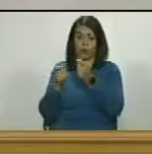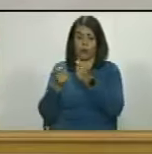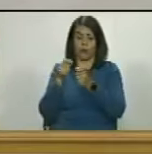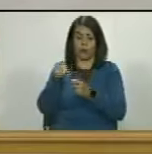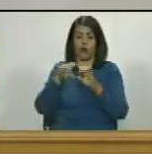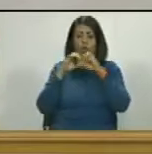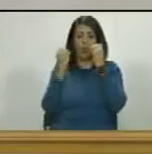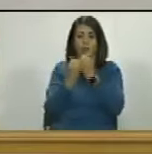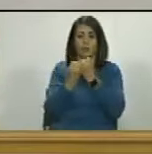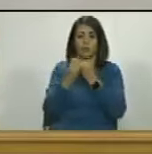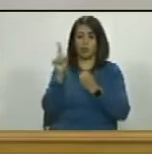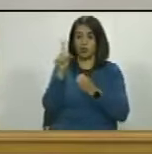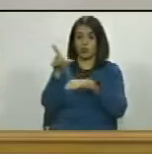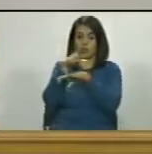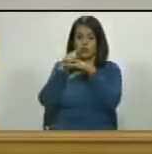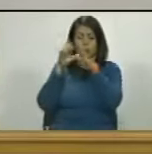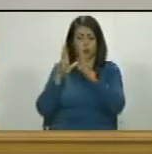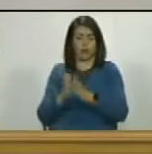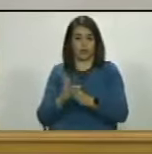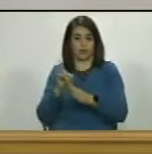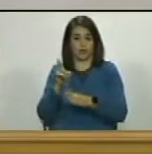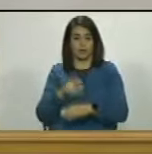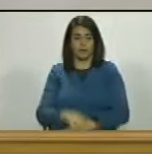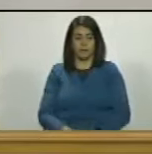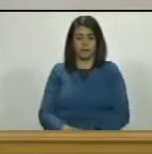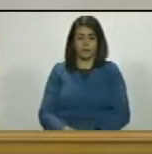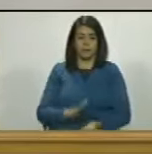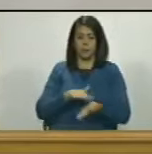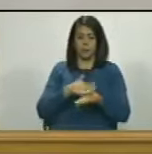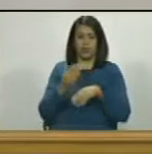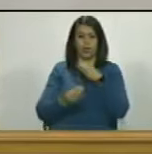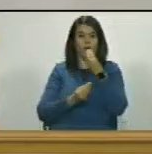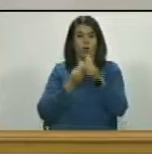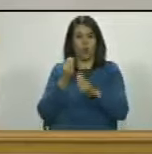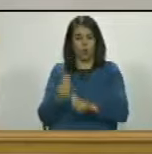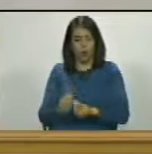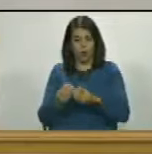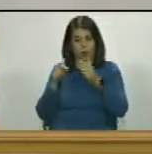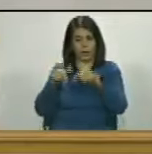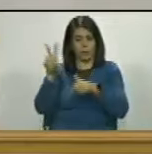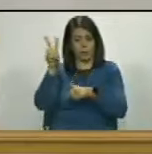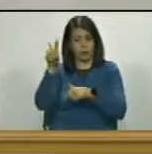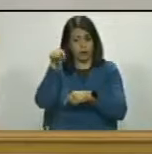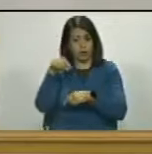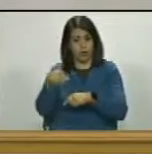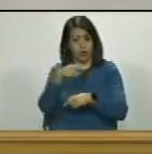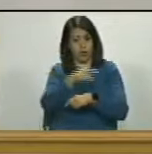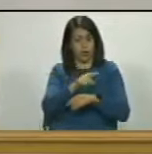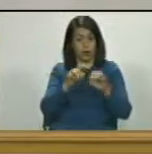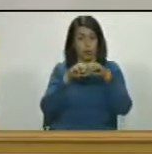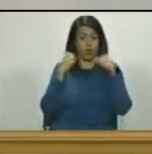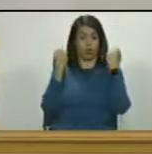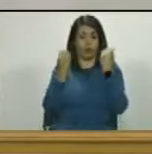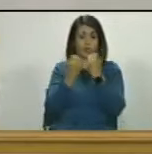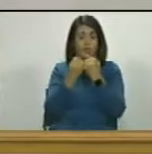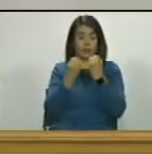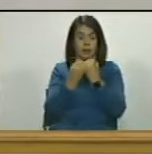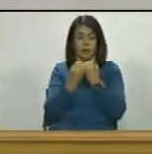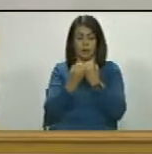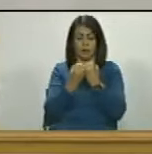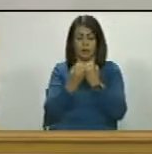las llamadas organizaciones no gubernamentales porque ¿cómo es posible que en Venezuela existan organismos